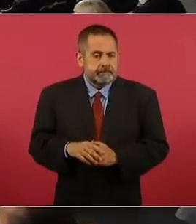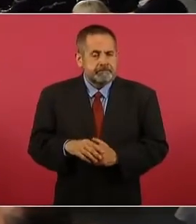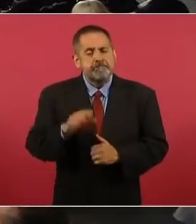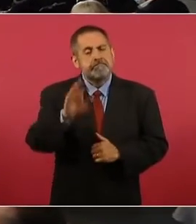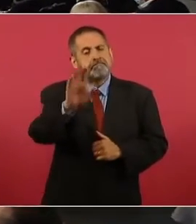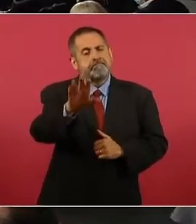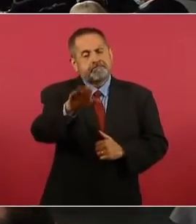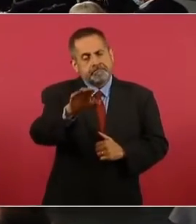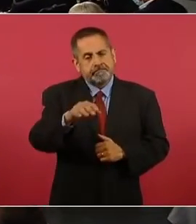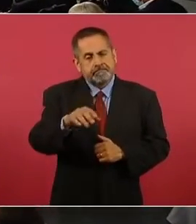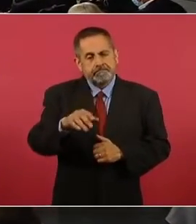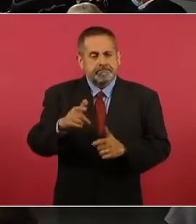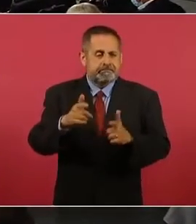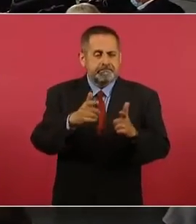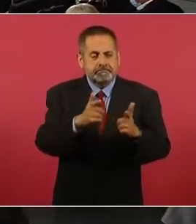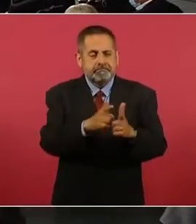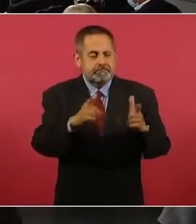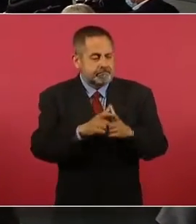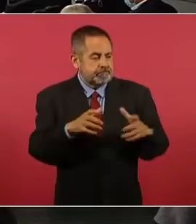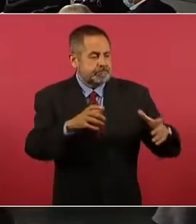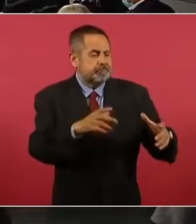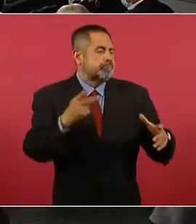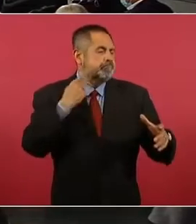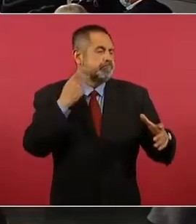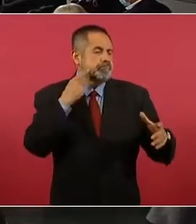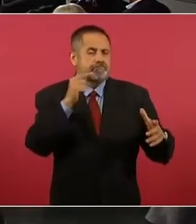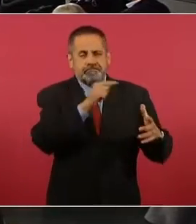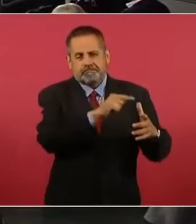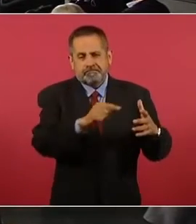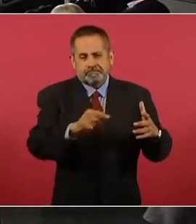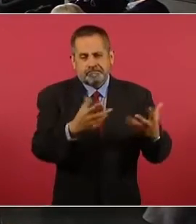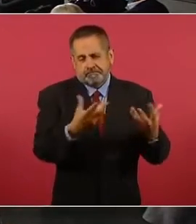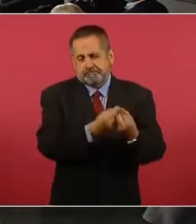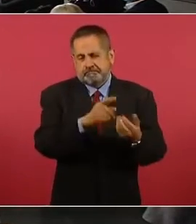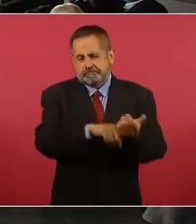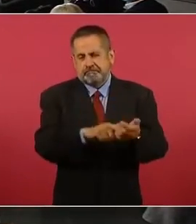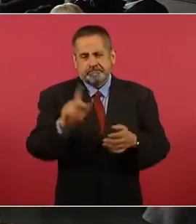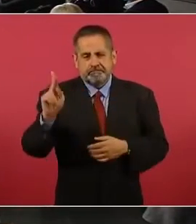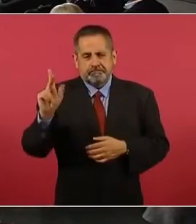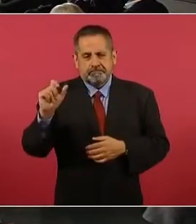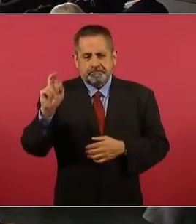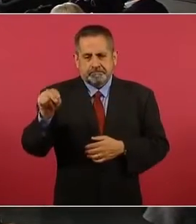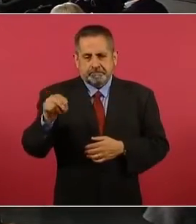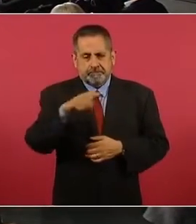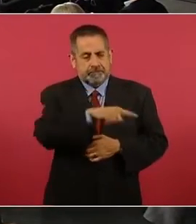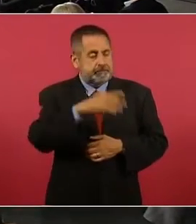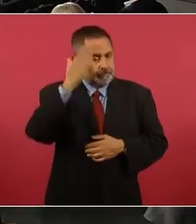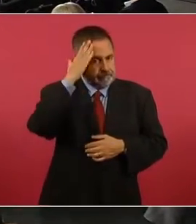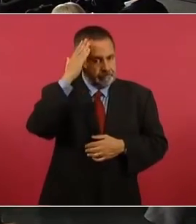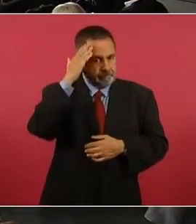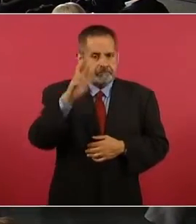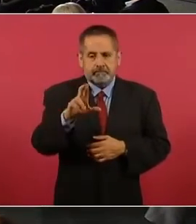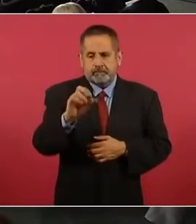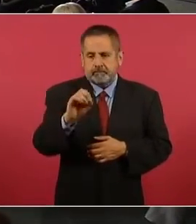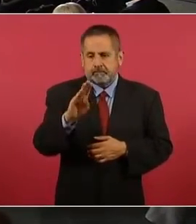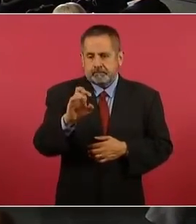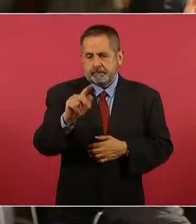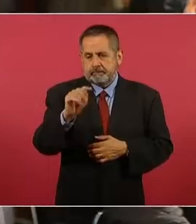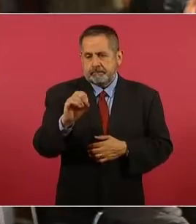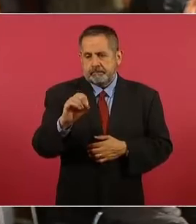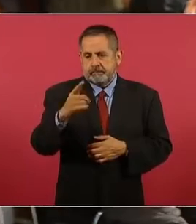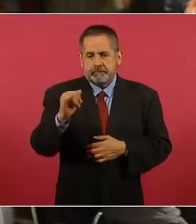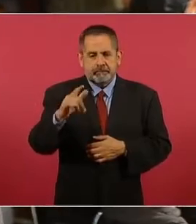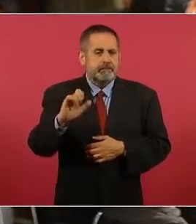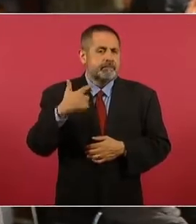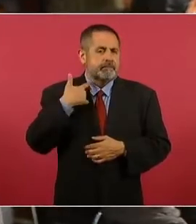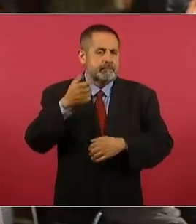grupo de políticos, principalmente políticos panistas, encabezados por Roberto Gil Suart, exsenador de